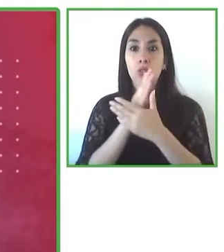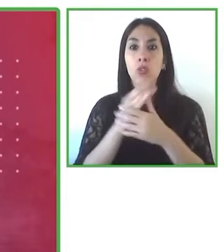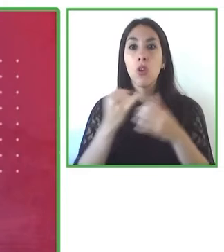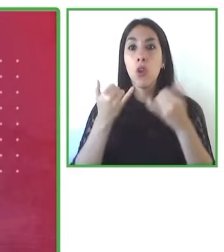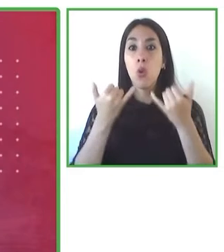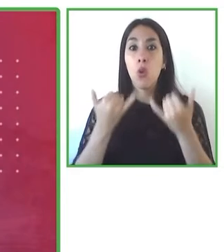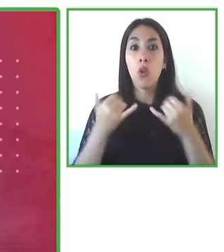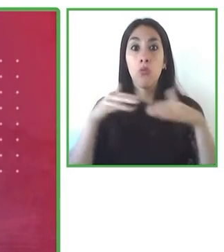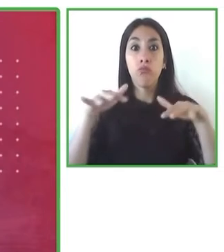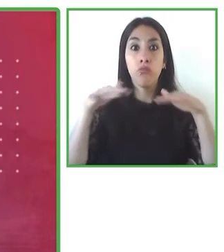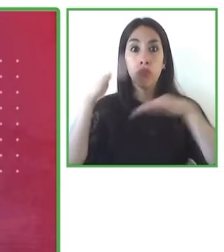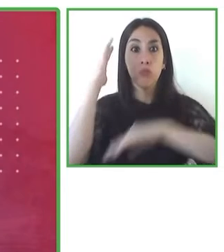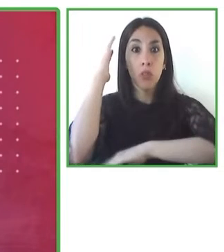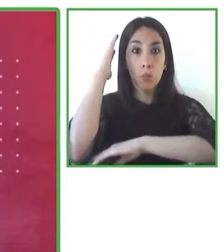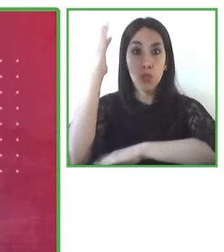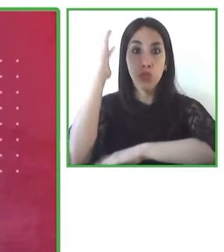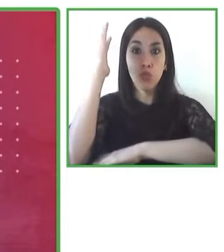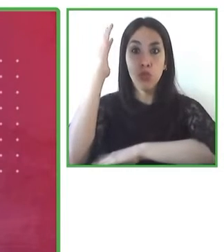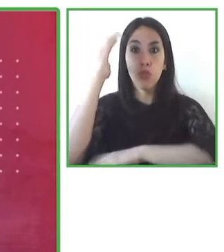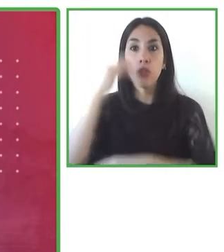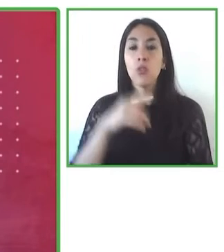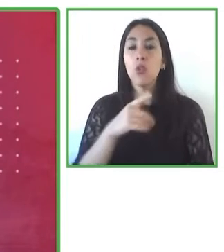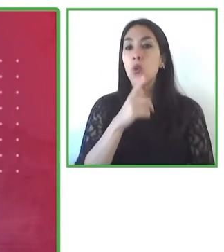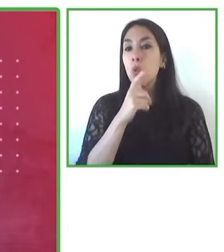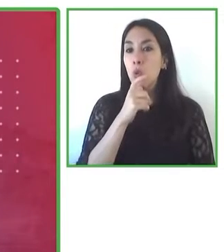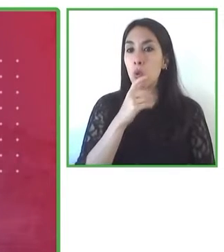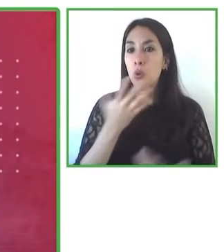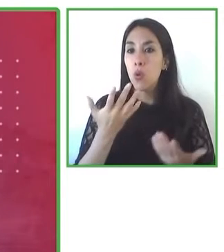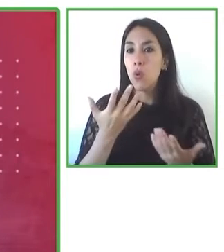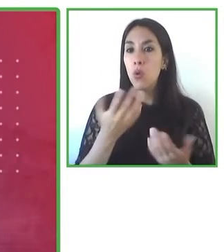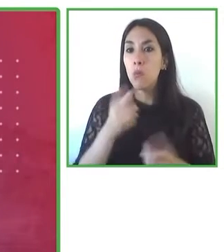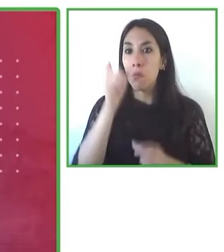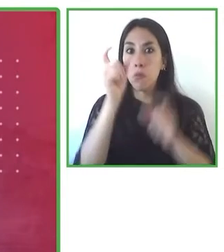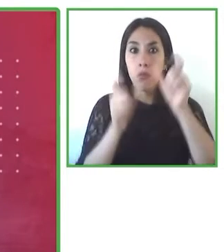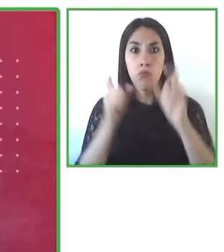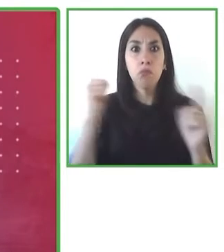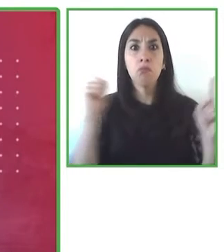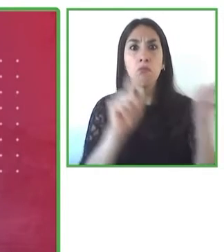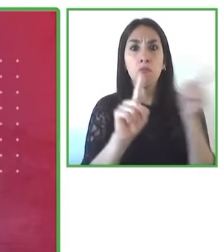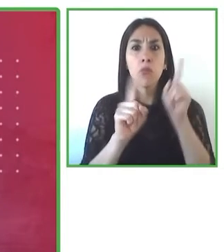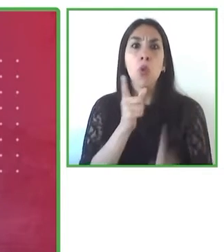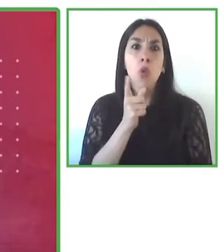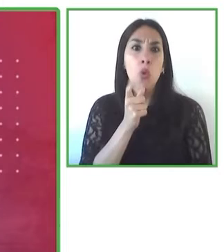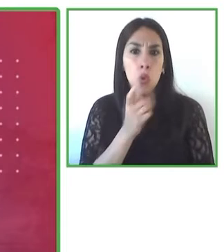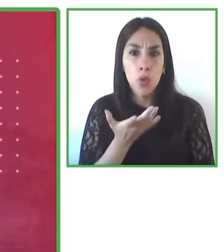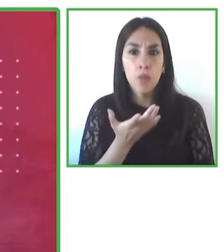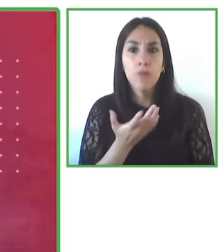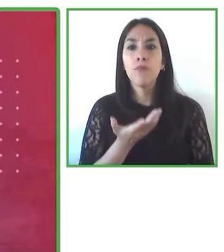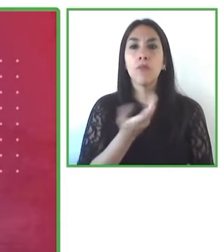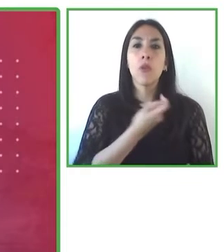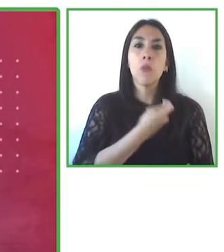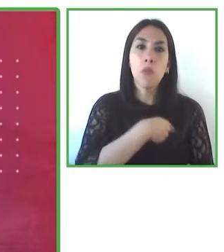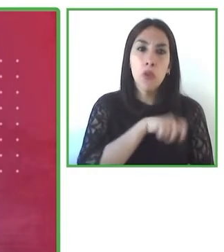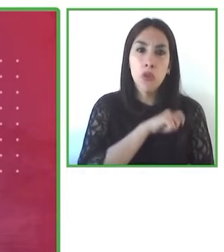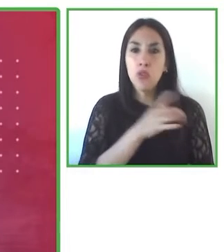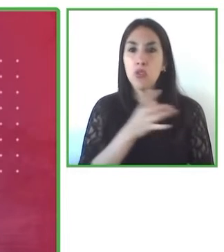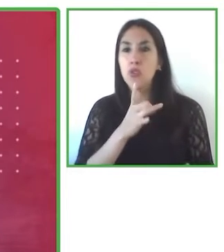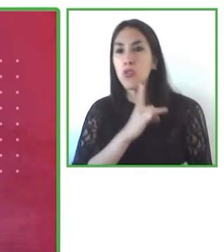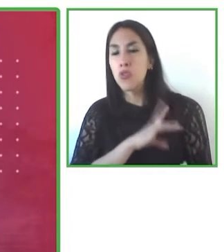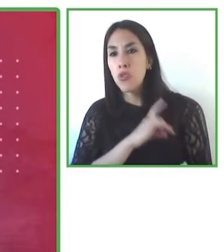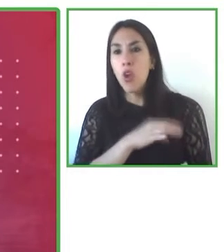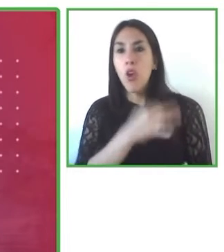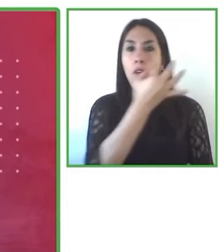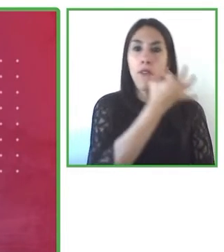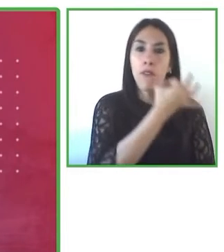Brasil, de España, de Chile, de Francia, de Bélgica, donde